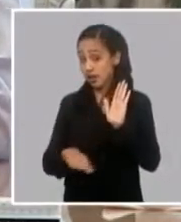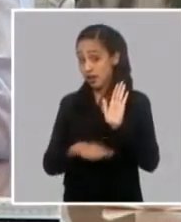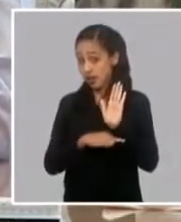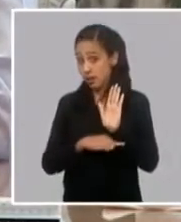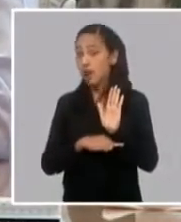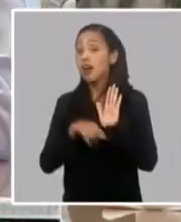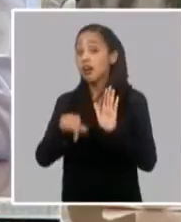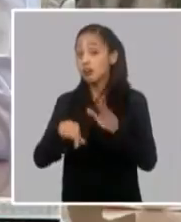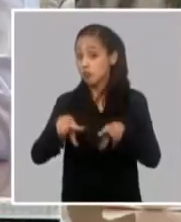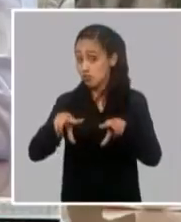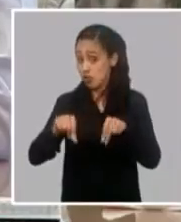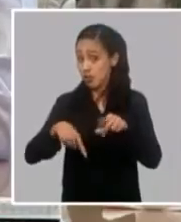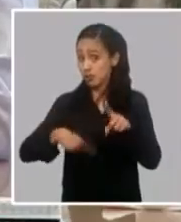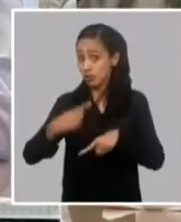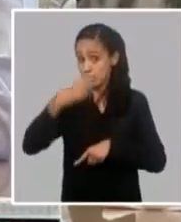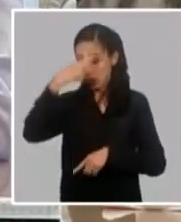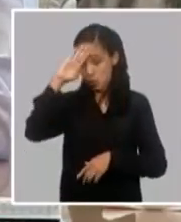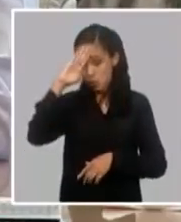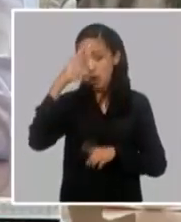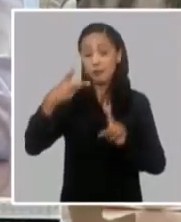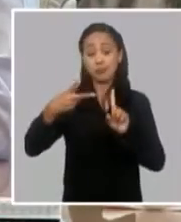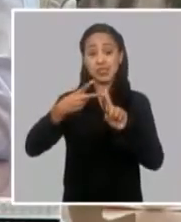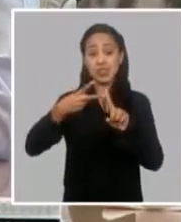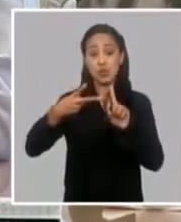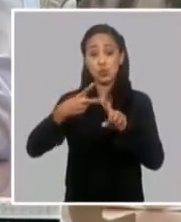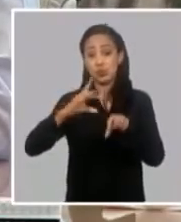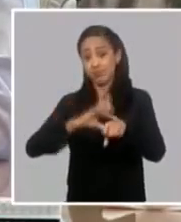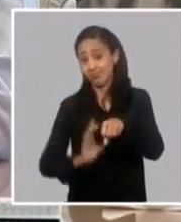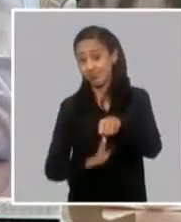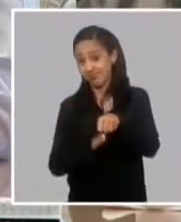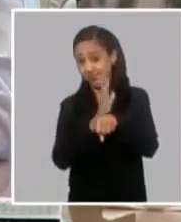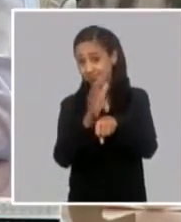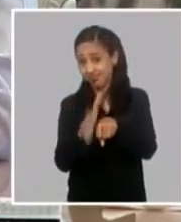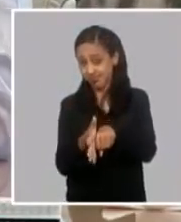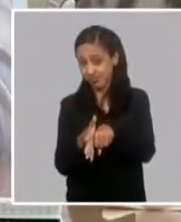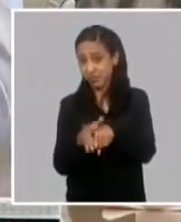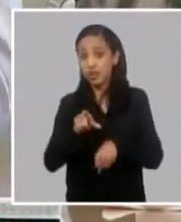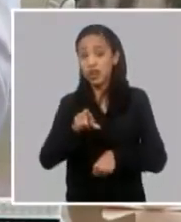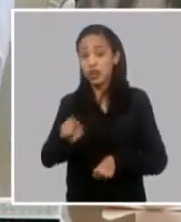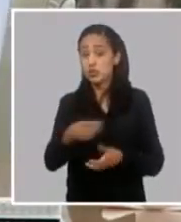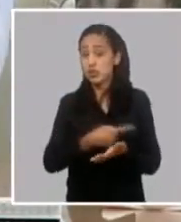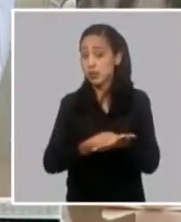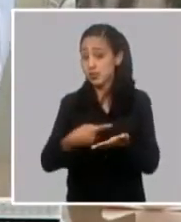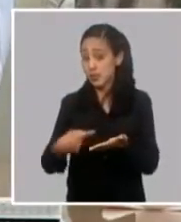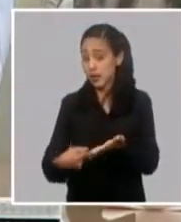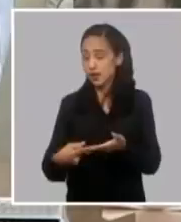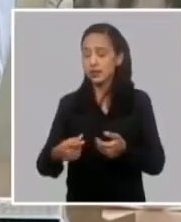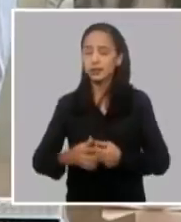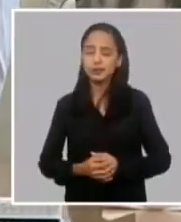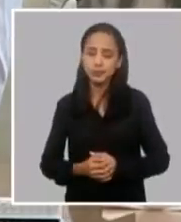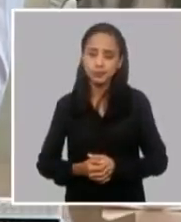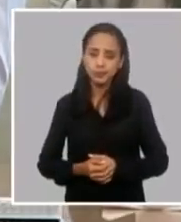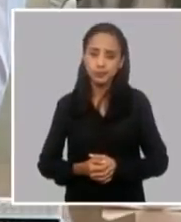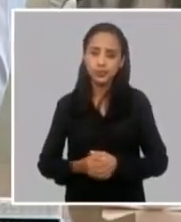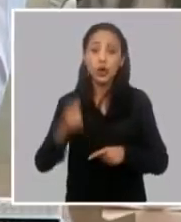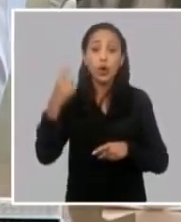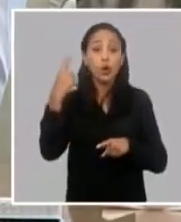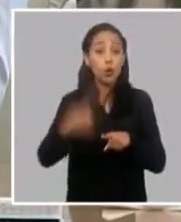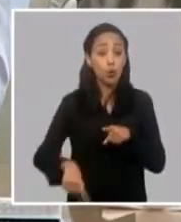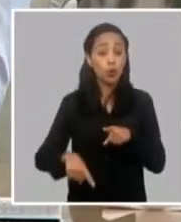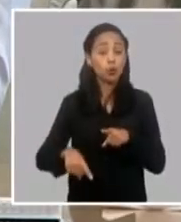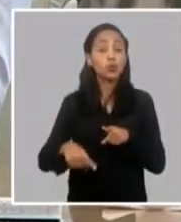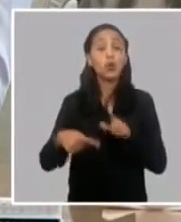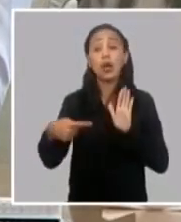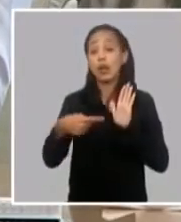sido sostenidas. El pico pandémico que hemos vivido en las últimas semanas. Un elemento que no podemos dejar de